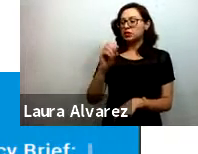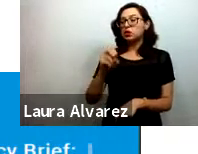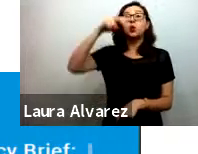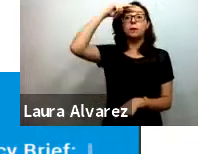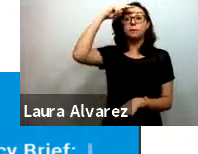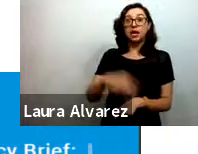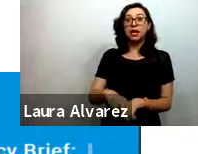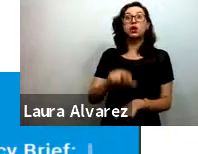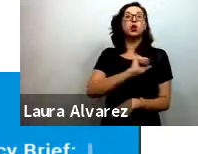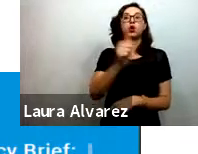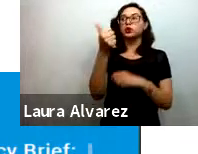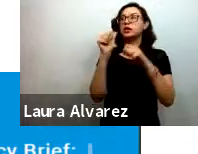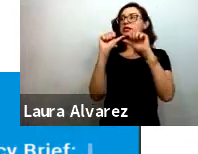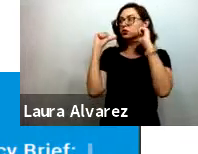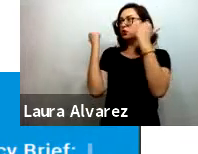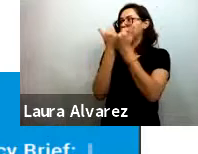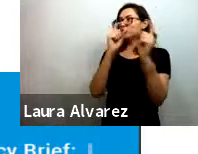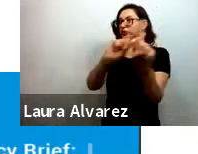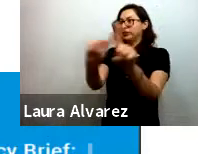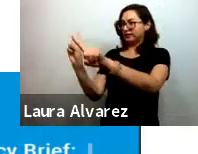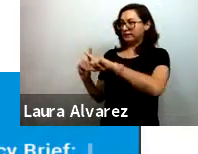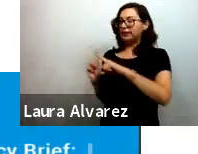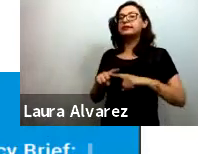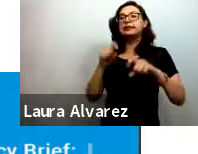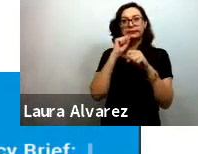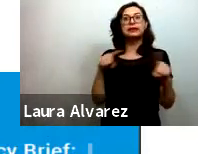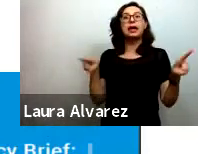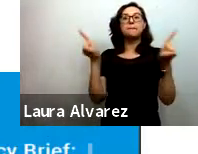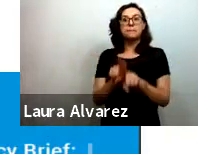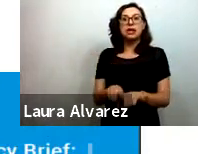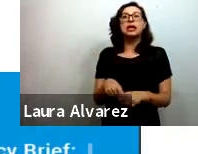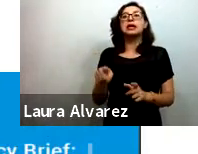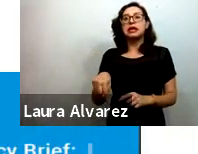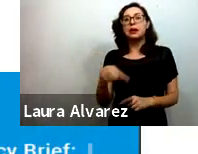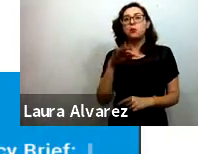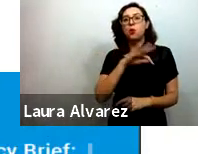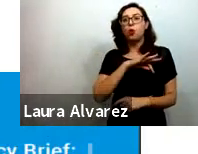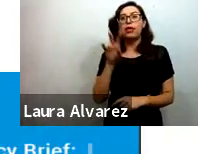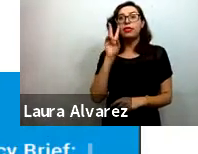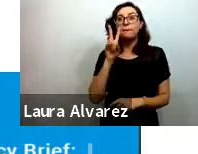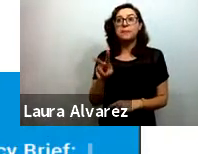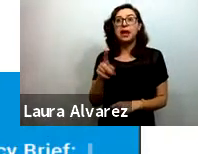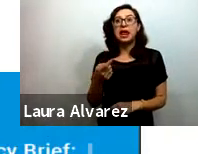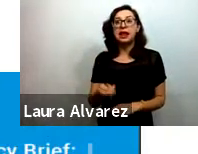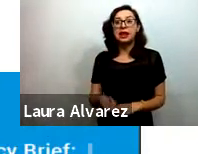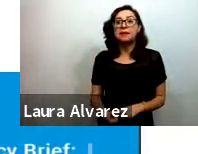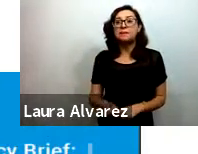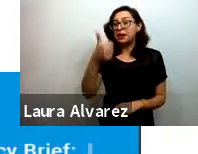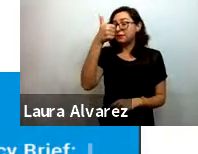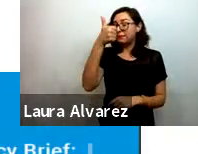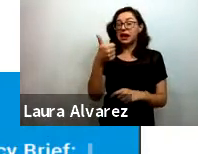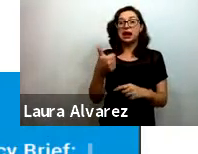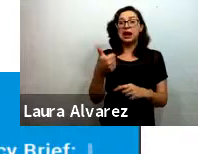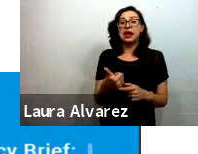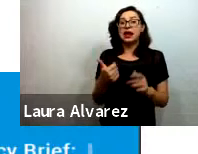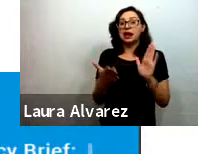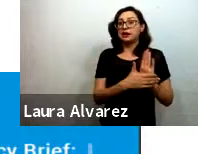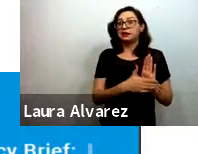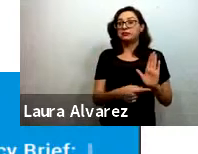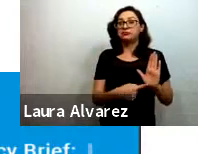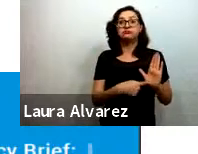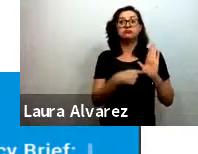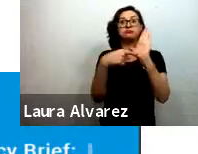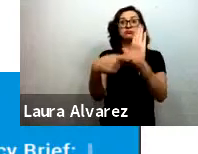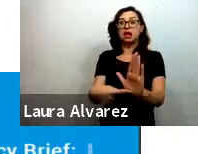socios. Este marco de reapertura fue el primer documento que se sacó, yo creo que salió antes del fin de